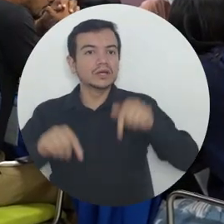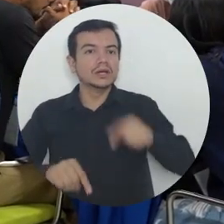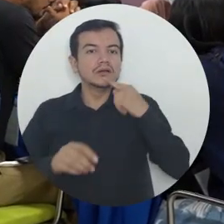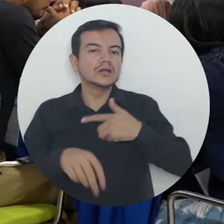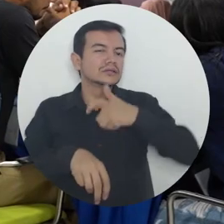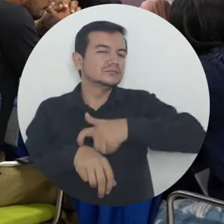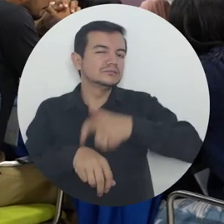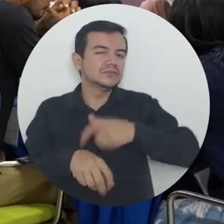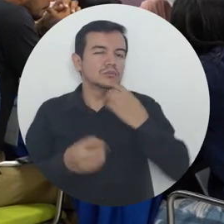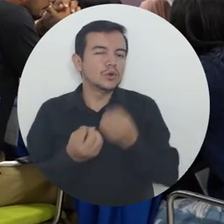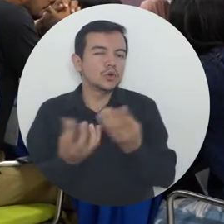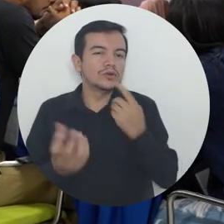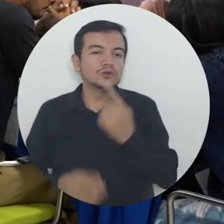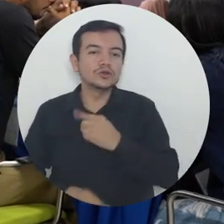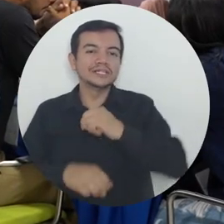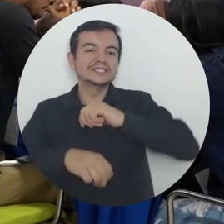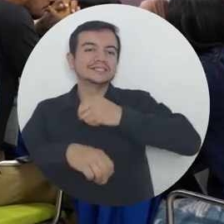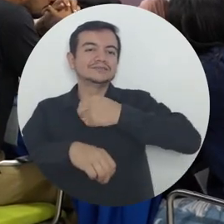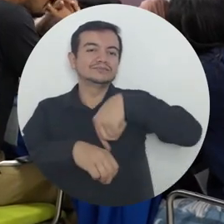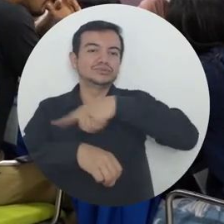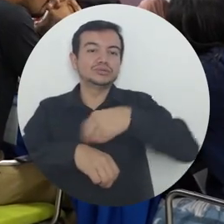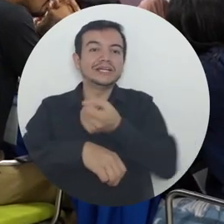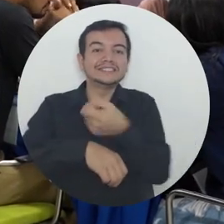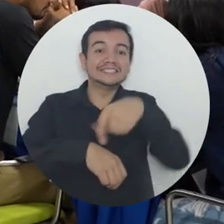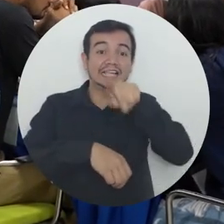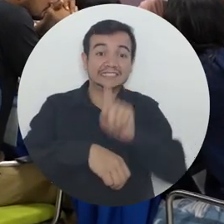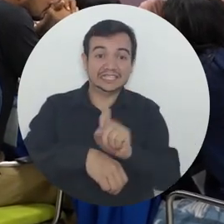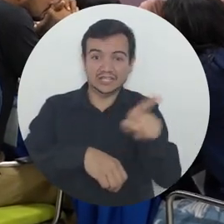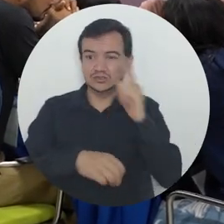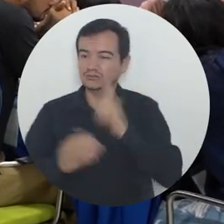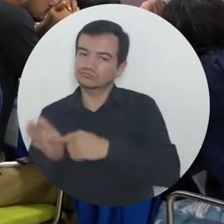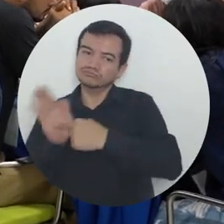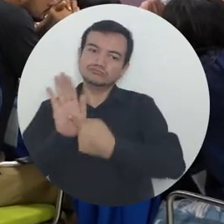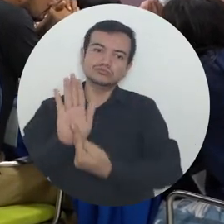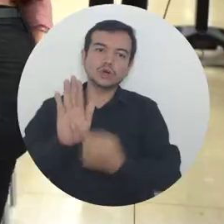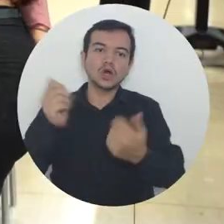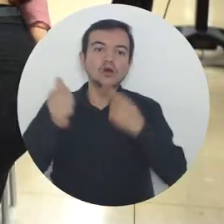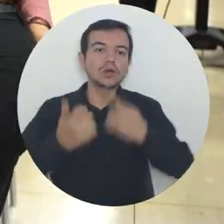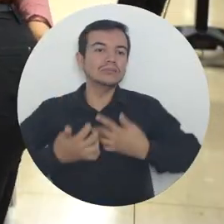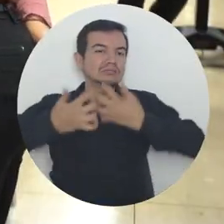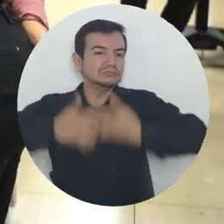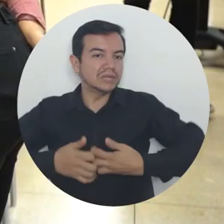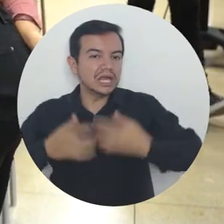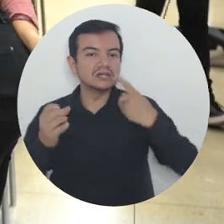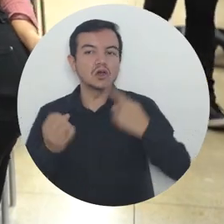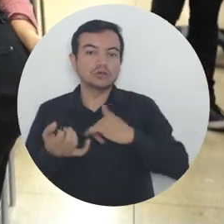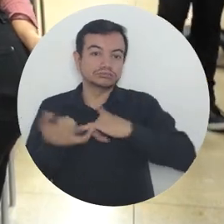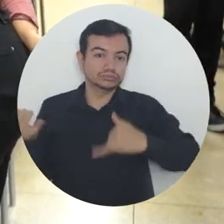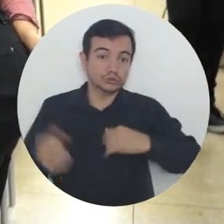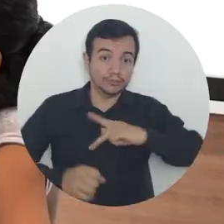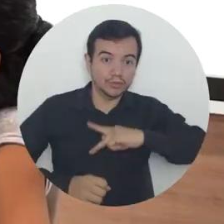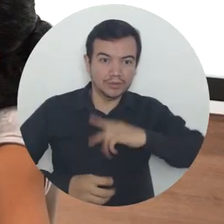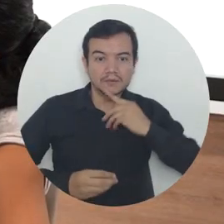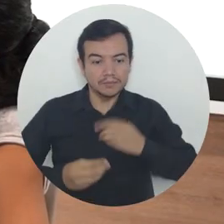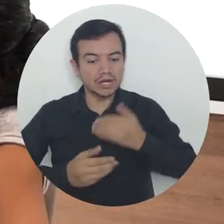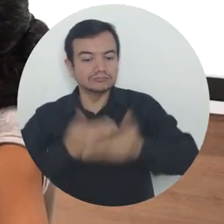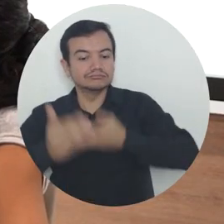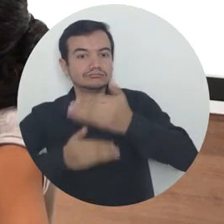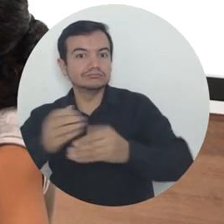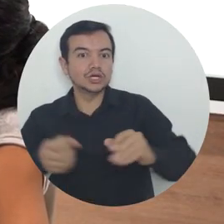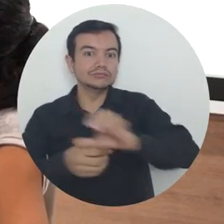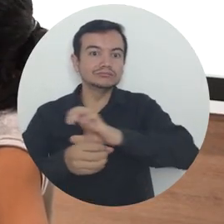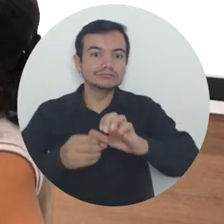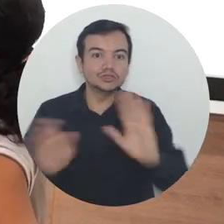por supuesto estudiantes de las carreras económicas y administrativas que son claves. Durante 16 horas los estudiantes